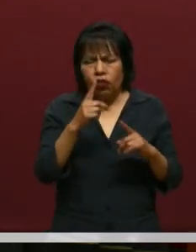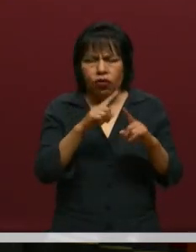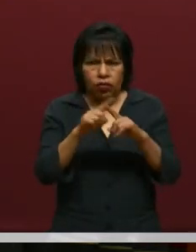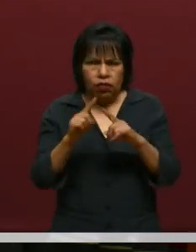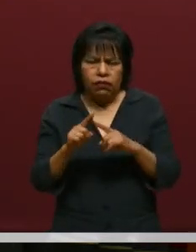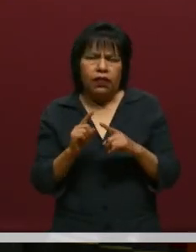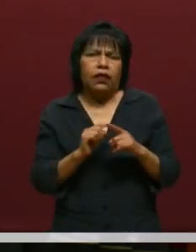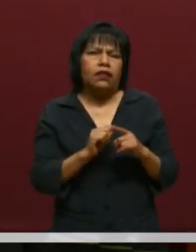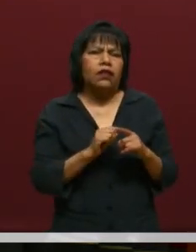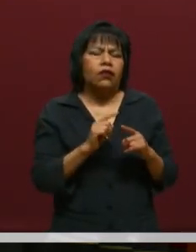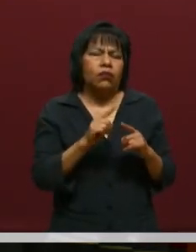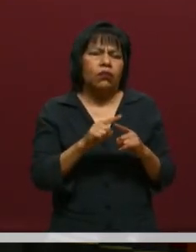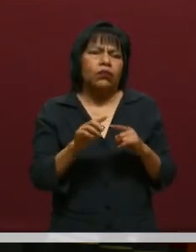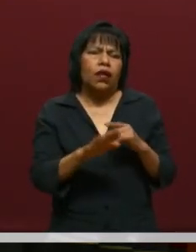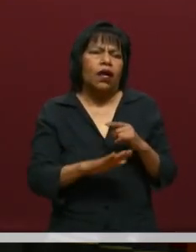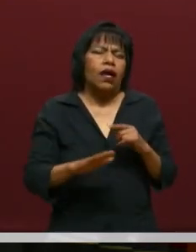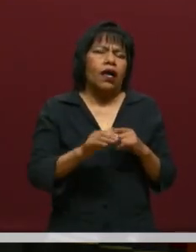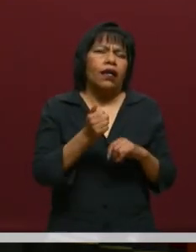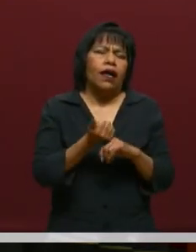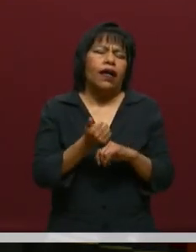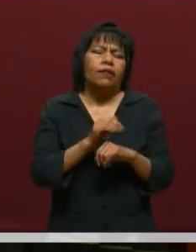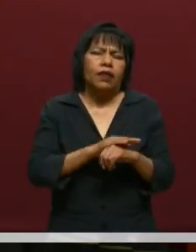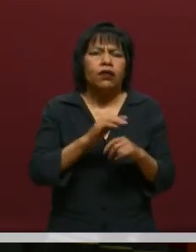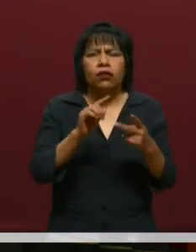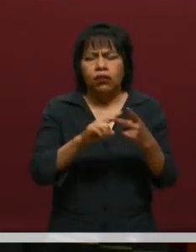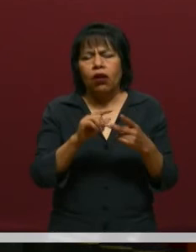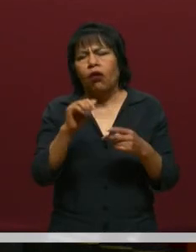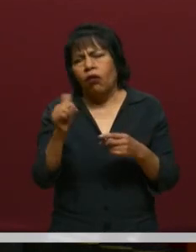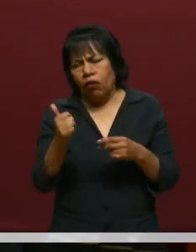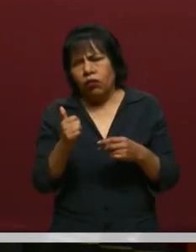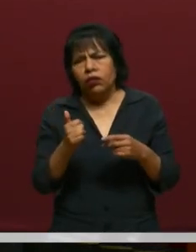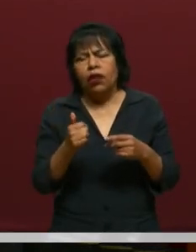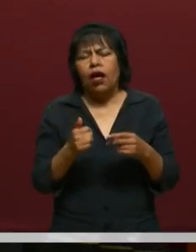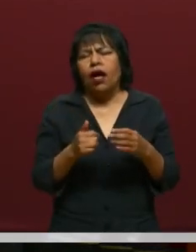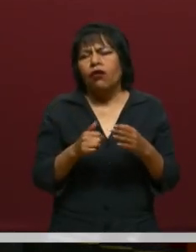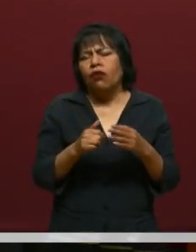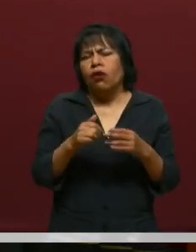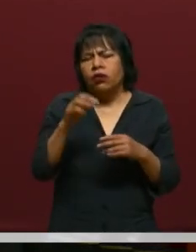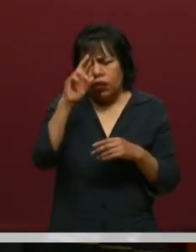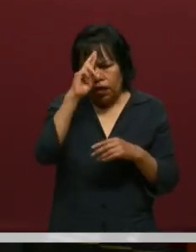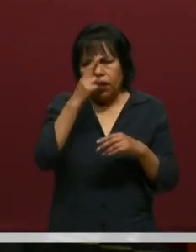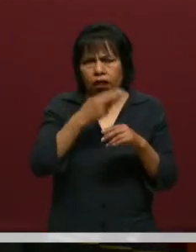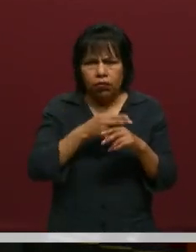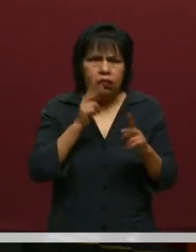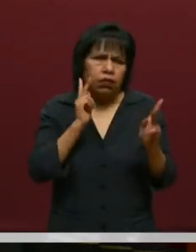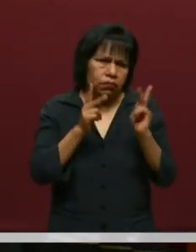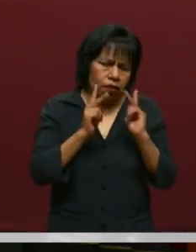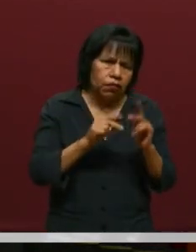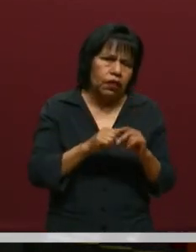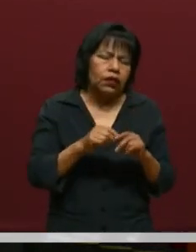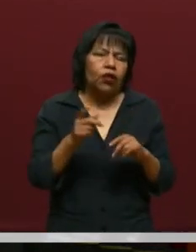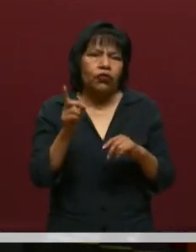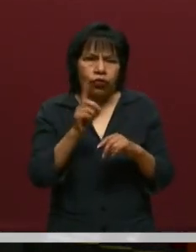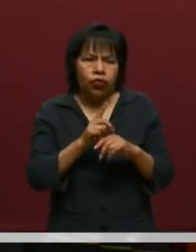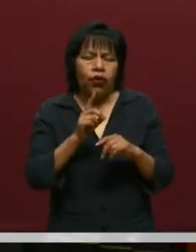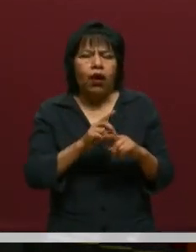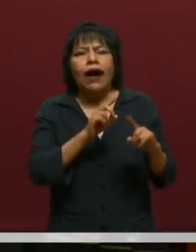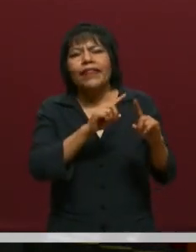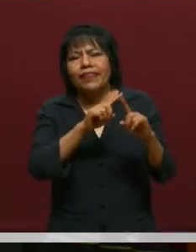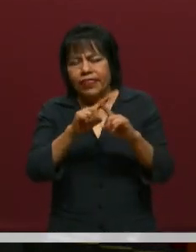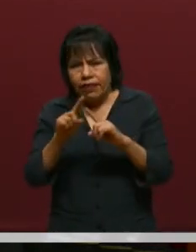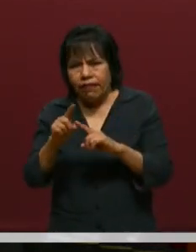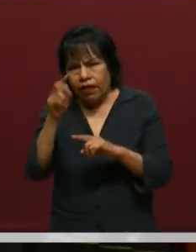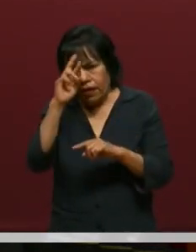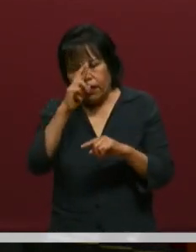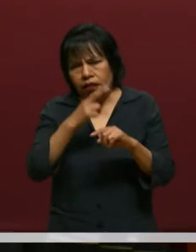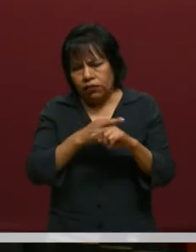una sesión en el área de administración y una sesión de mesa redonda con rectores. y cada día alguno de los rectores